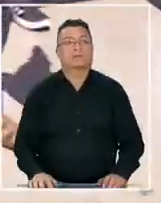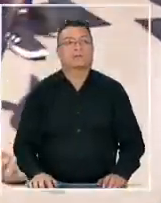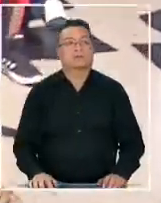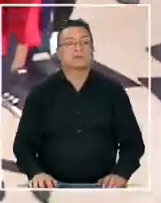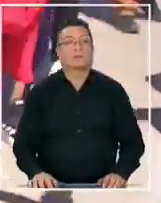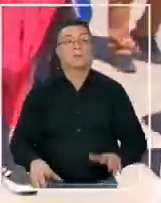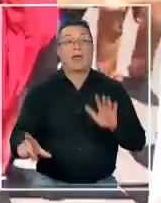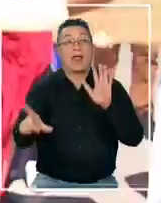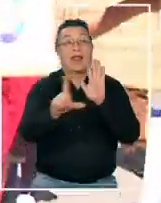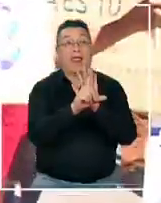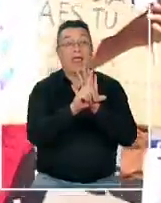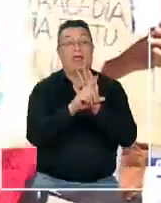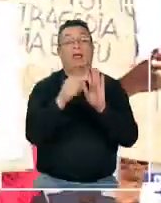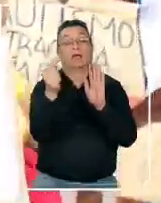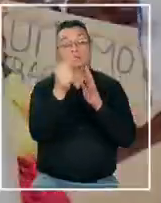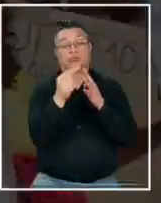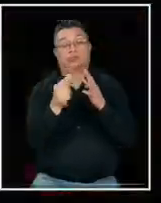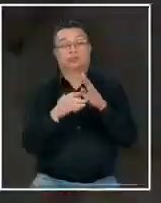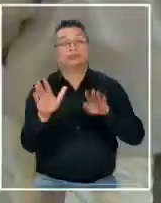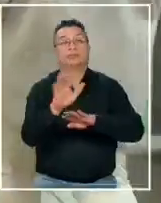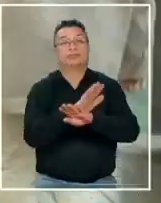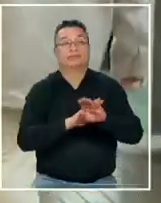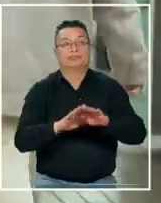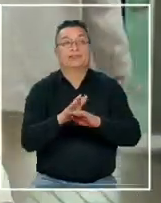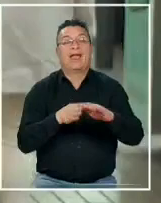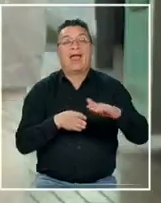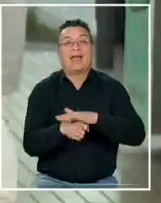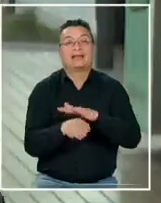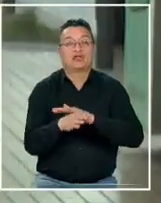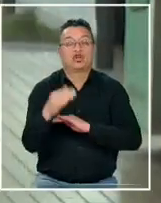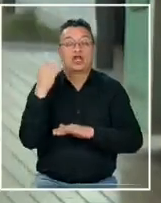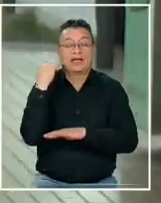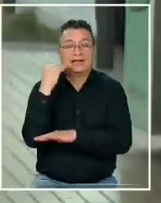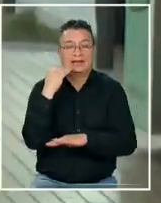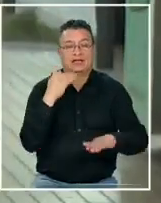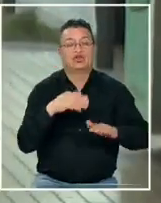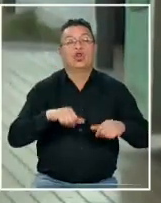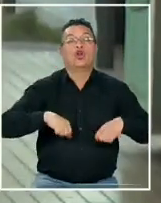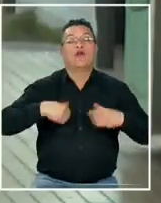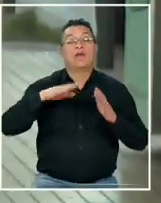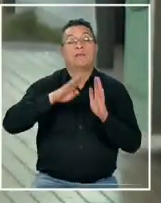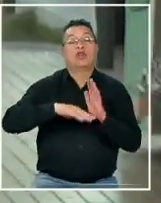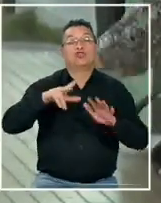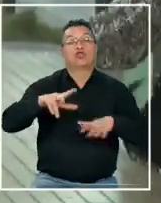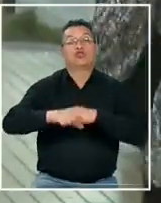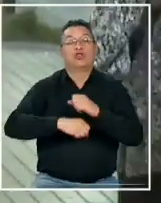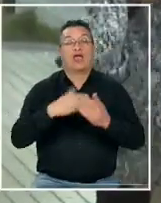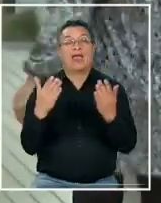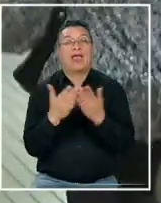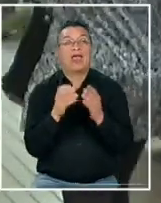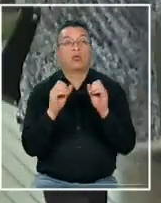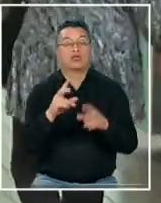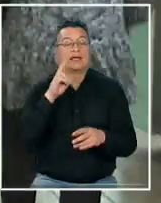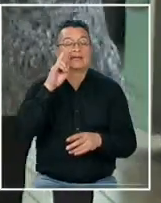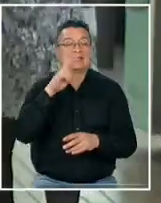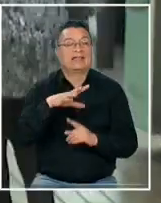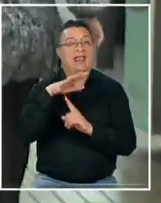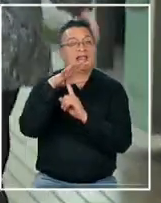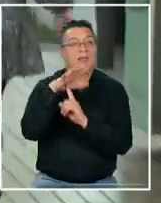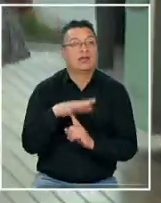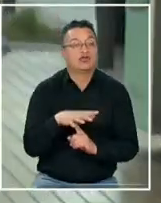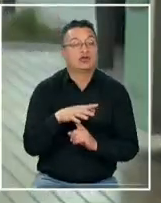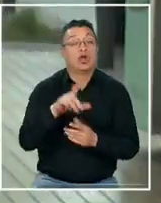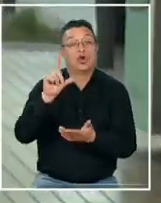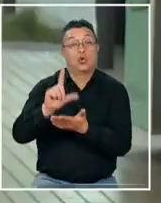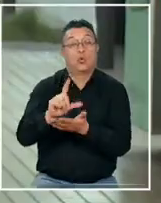una ley que entre otras cosas resguarda el acceso de niños niñas y adolescentes con TEA a la educación sin discriminación en